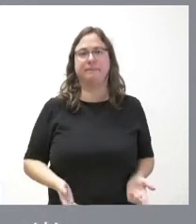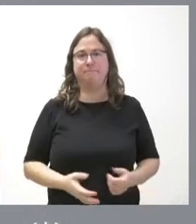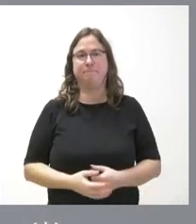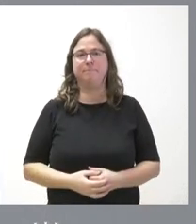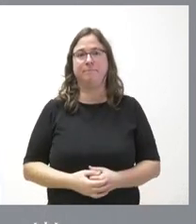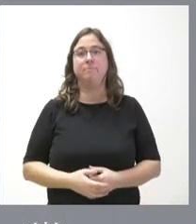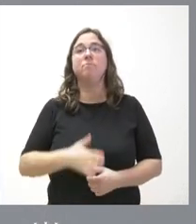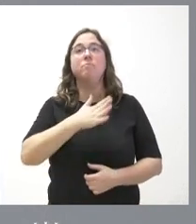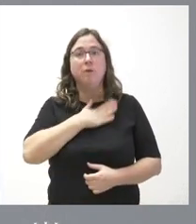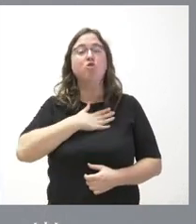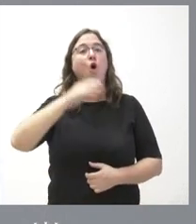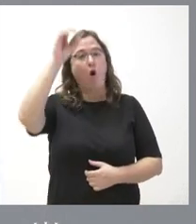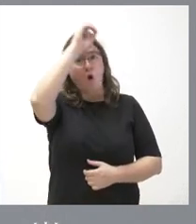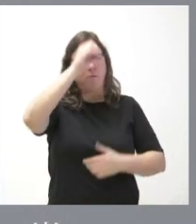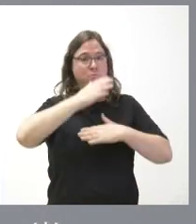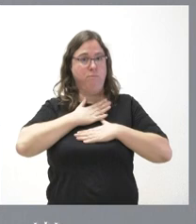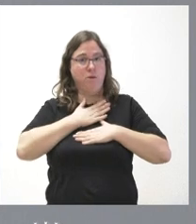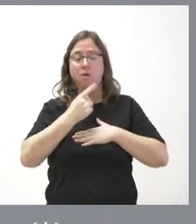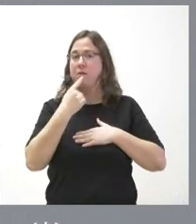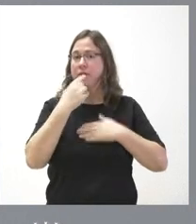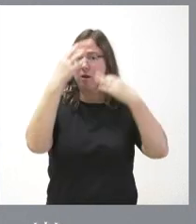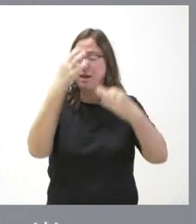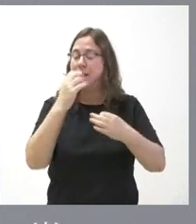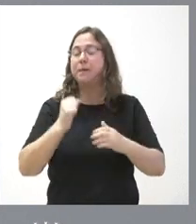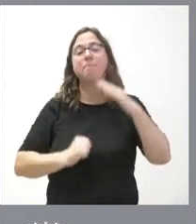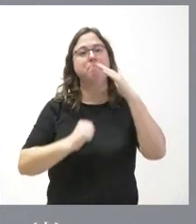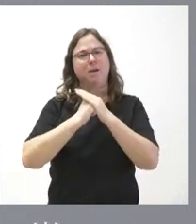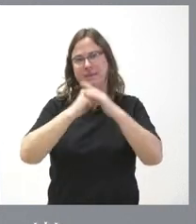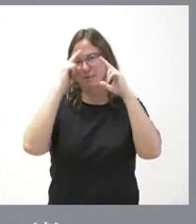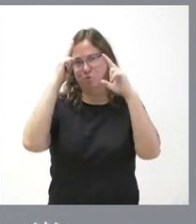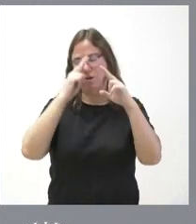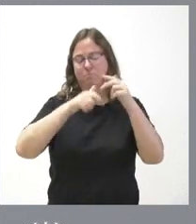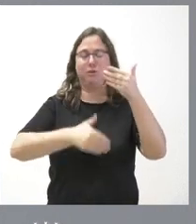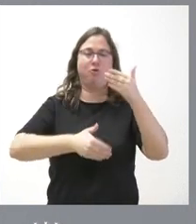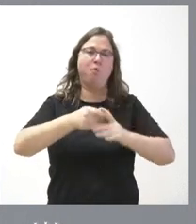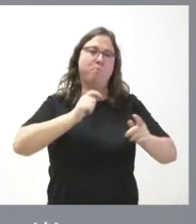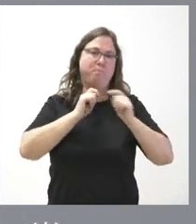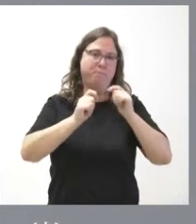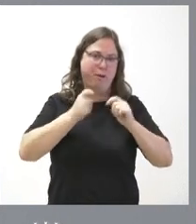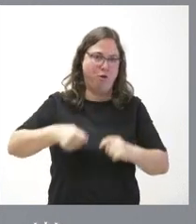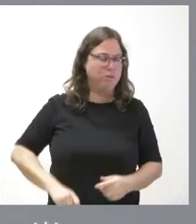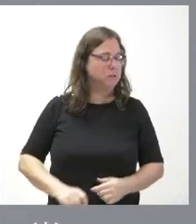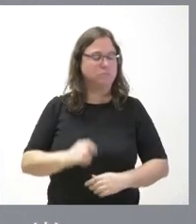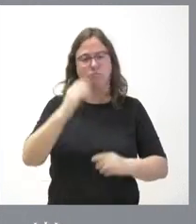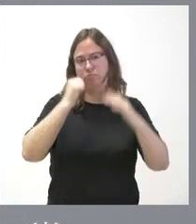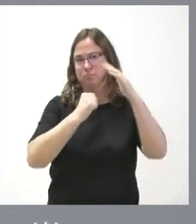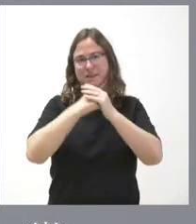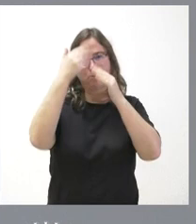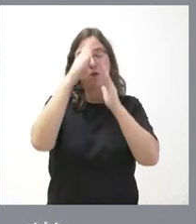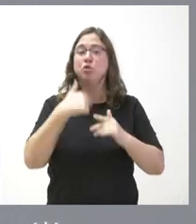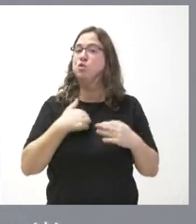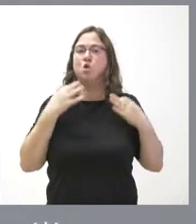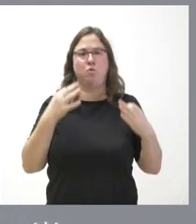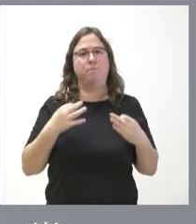pues yo si quiero mi opinión y siempre se la he dicho es el máximo respeto a los medios de comunicación la máxima atención a los medios de comunicación yo lo hago